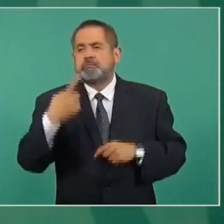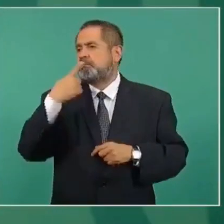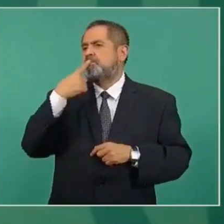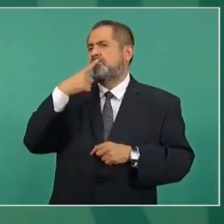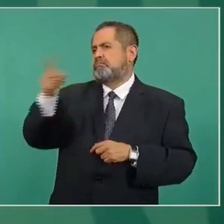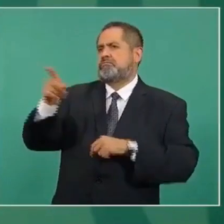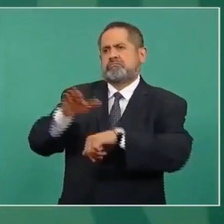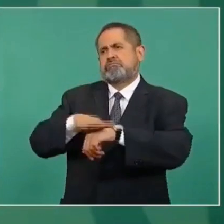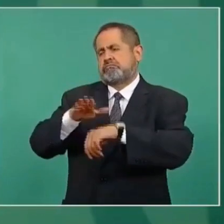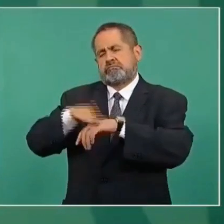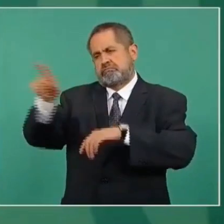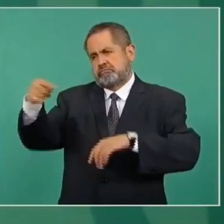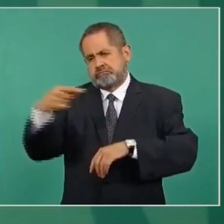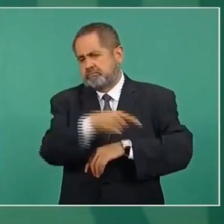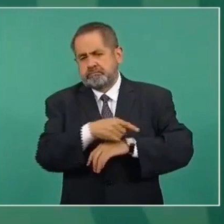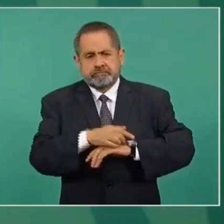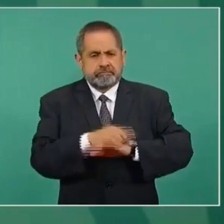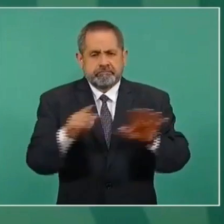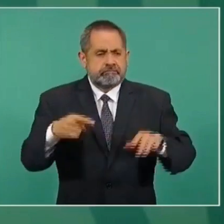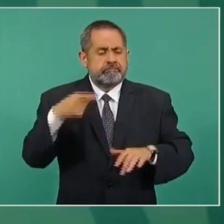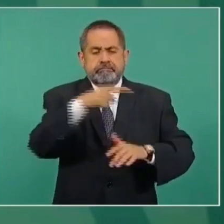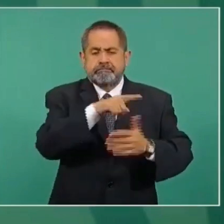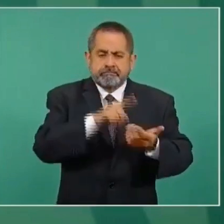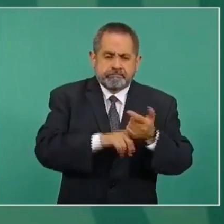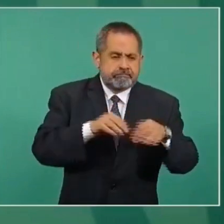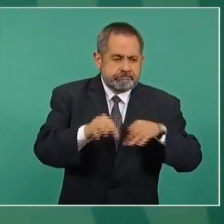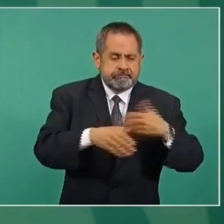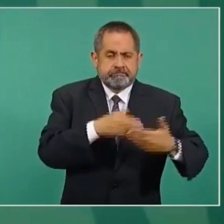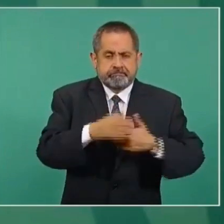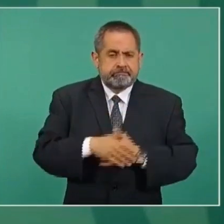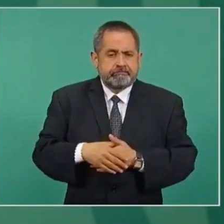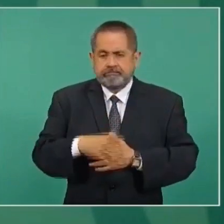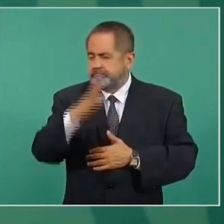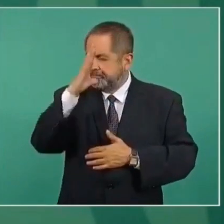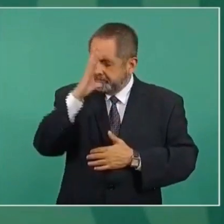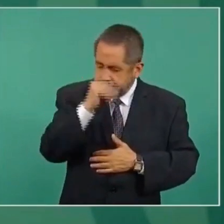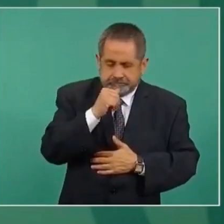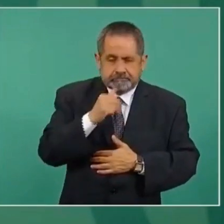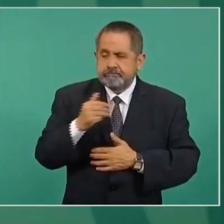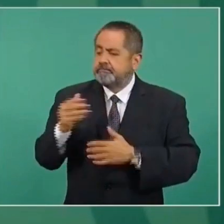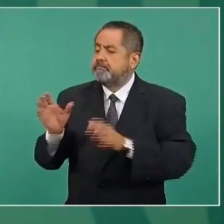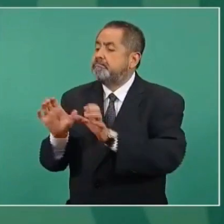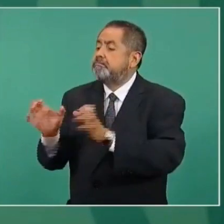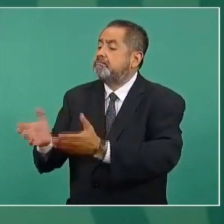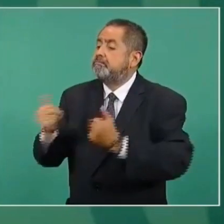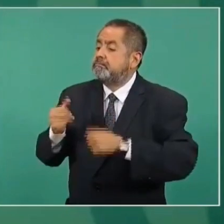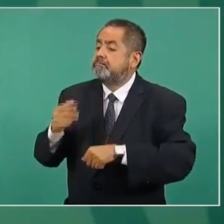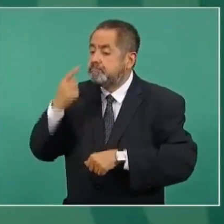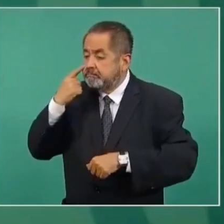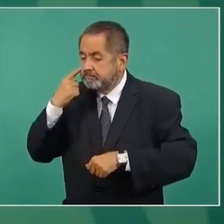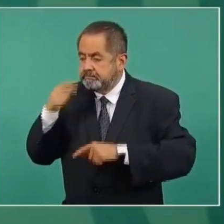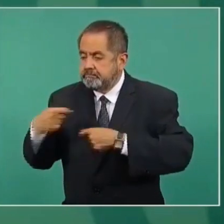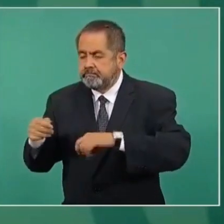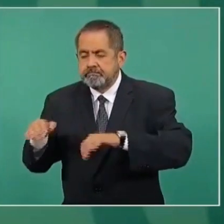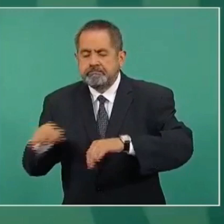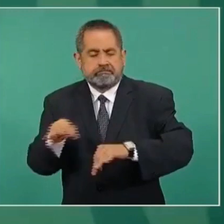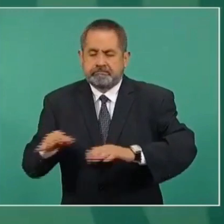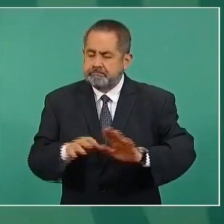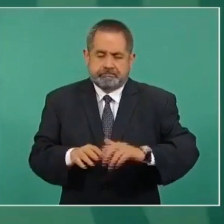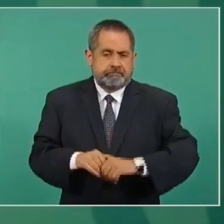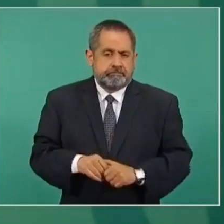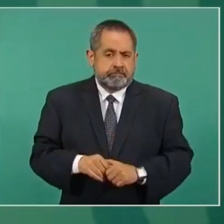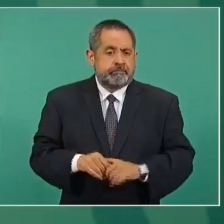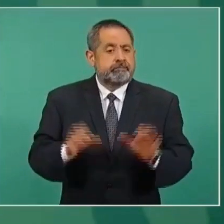privada o la entidad pública donde trabaje le está requiriendo el certificado de vacunación. El certificado de vacunación lo